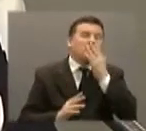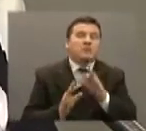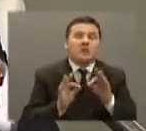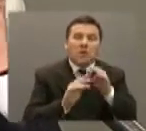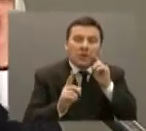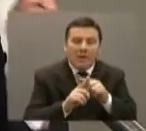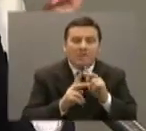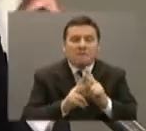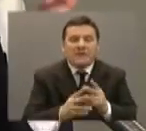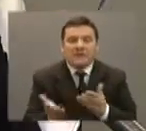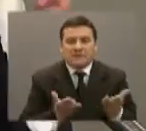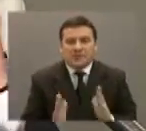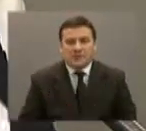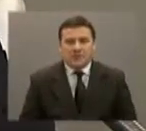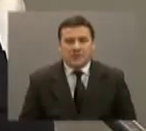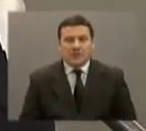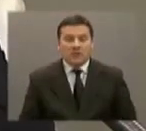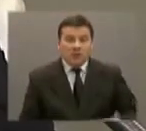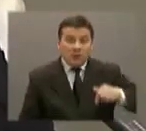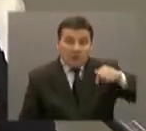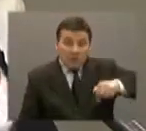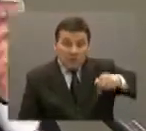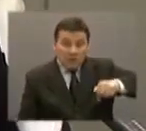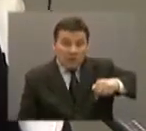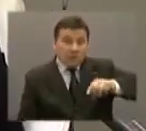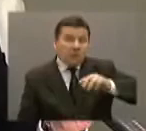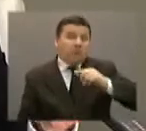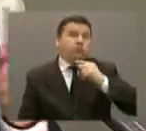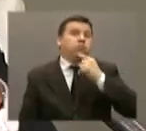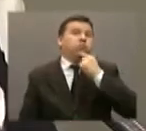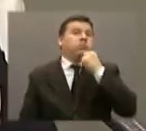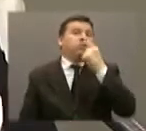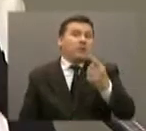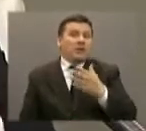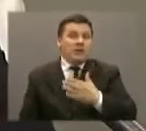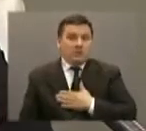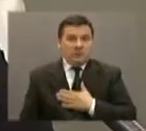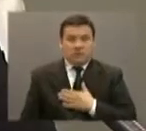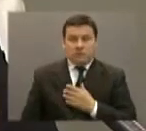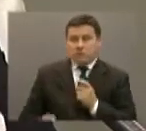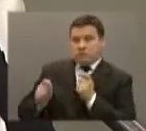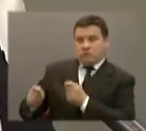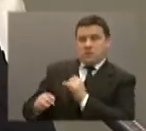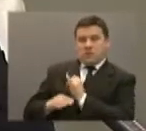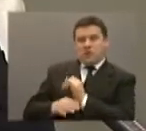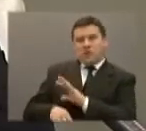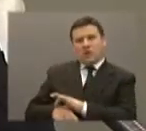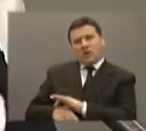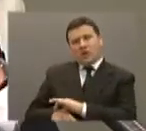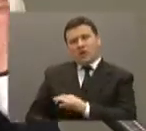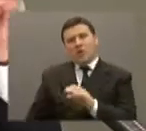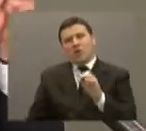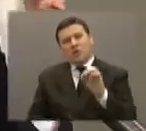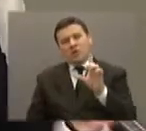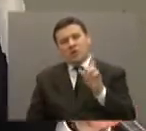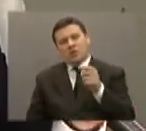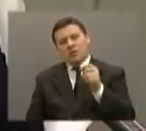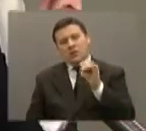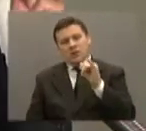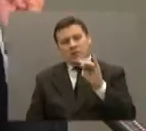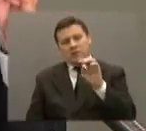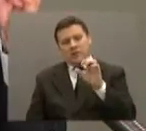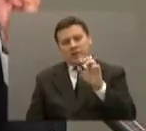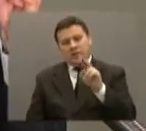eso. Pero aquí en público y frente a todo el país le voy dar la instrucción a mi delegada institucional, la doctora Olga Jiménez, para que le